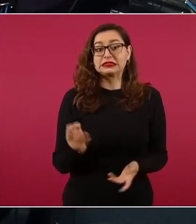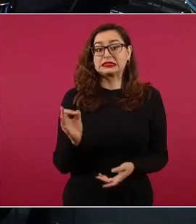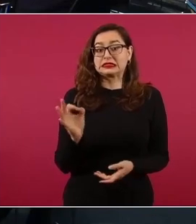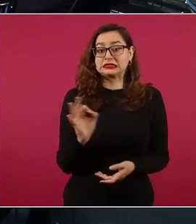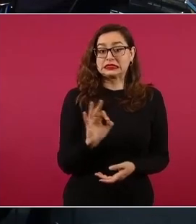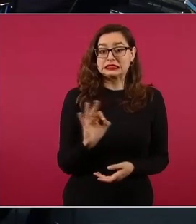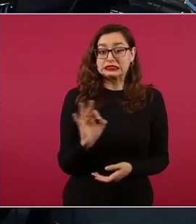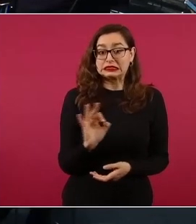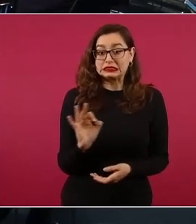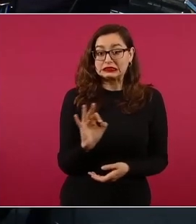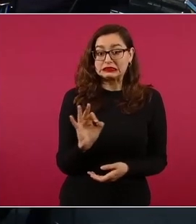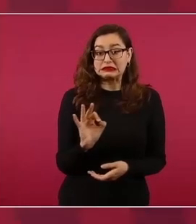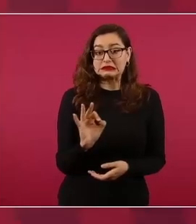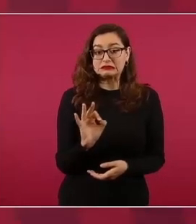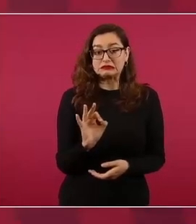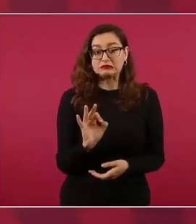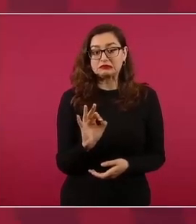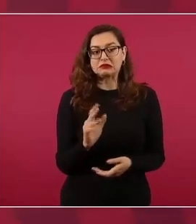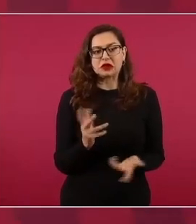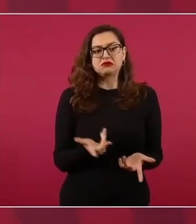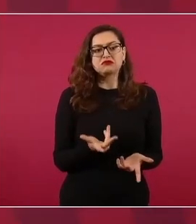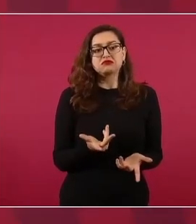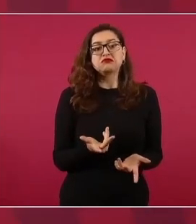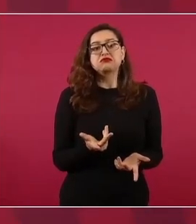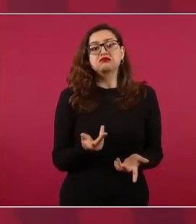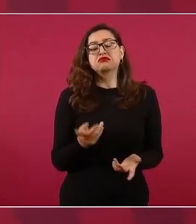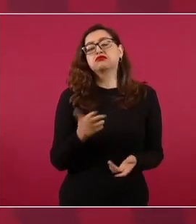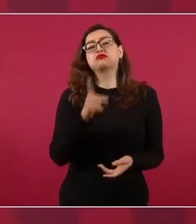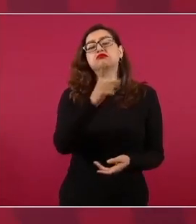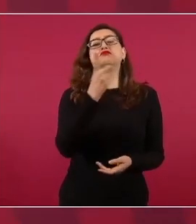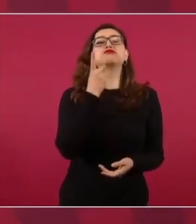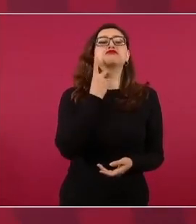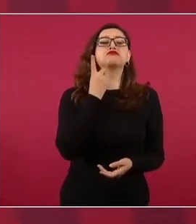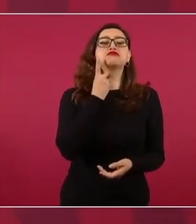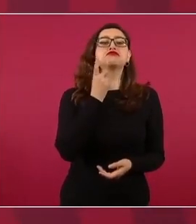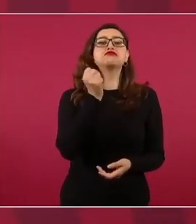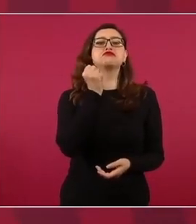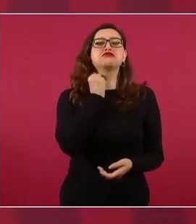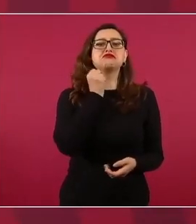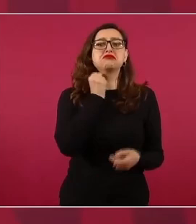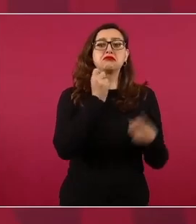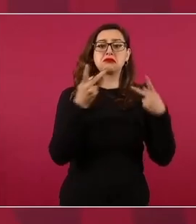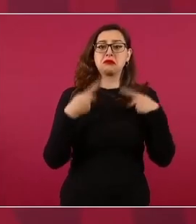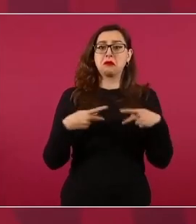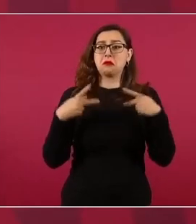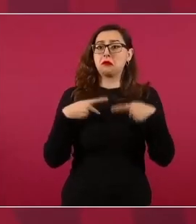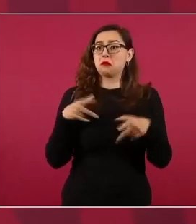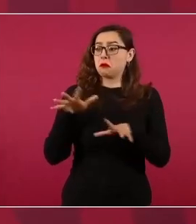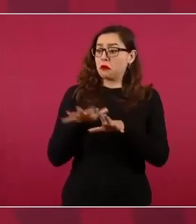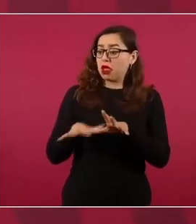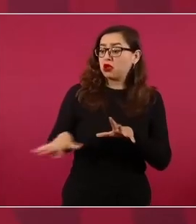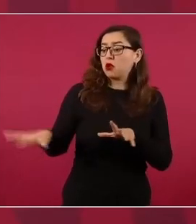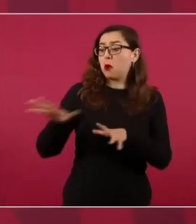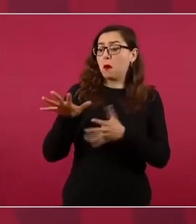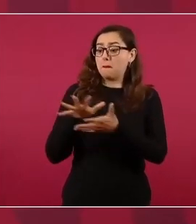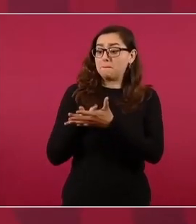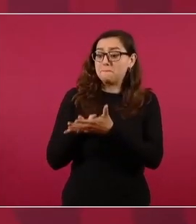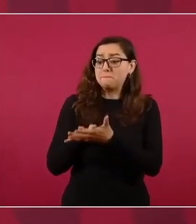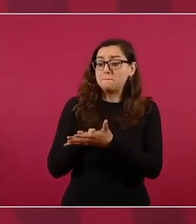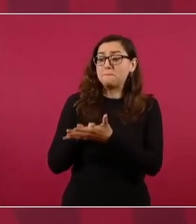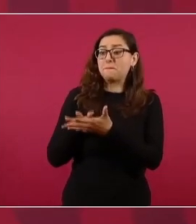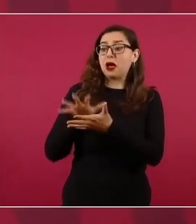sin tomar en cuenta al pueblo, hablando de democracia, porque si se hace una